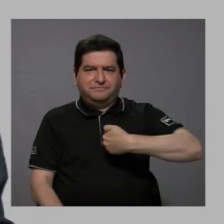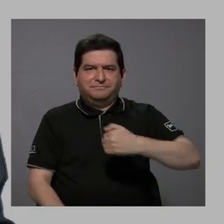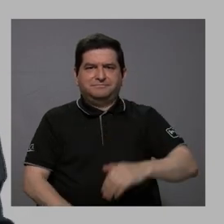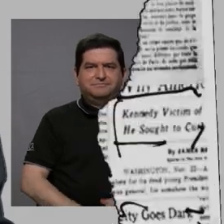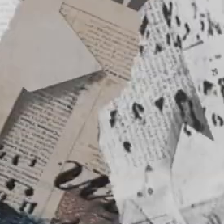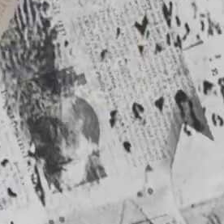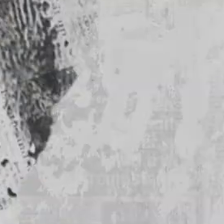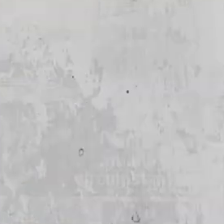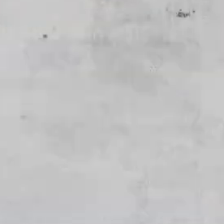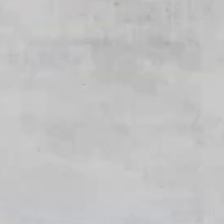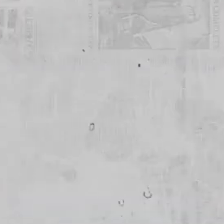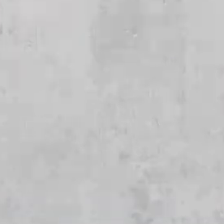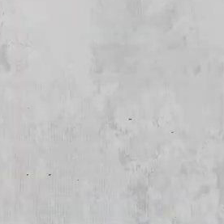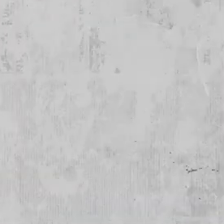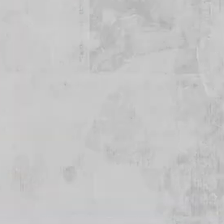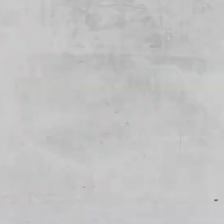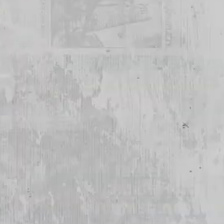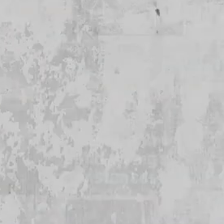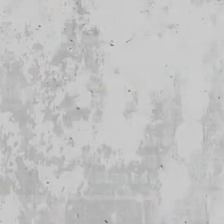consentida.